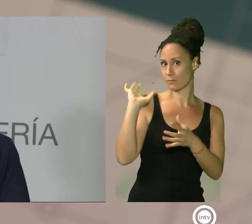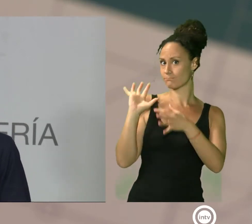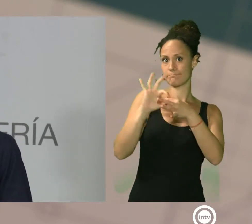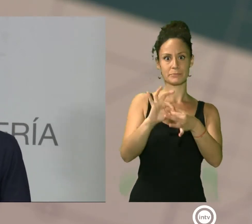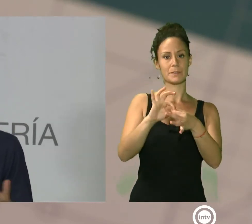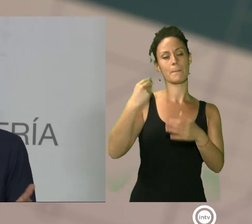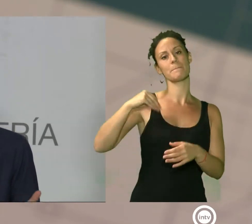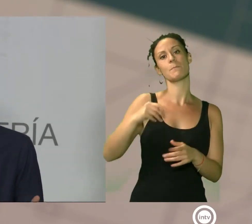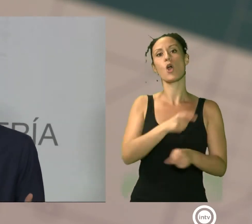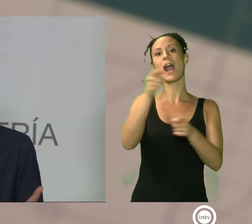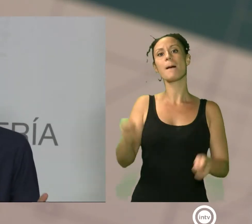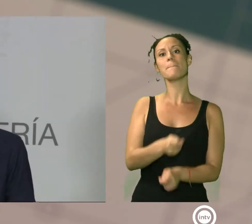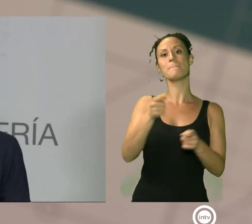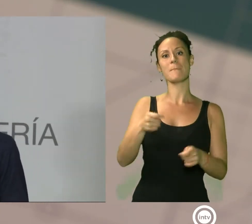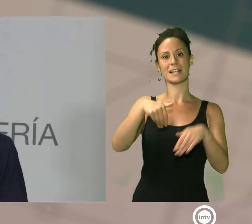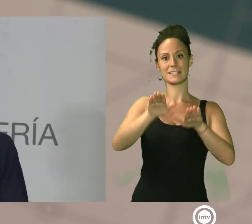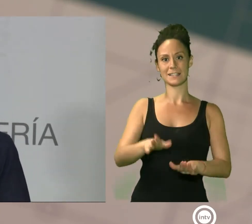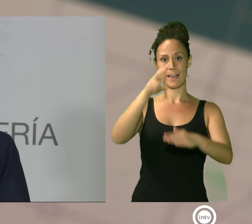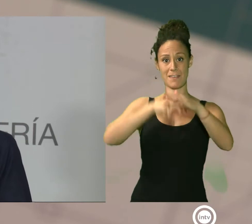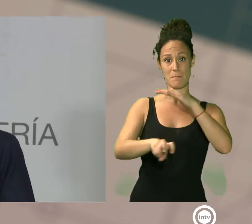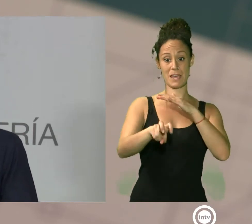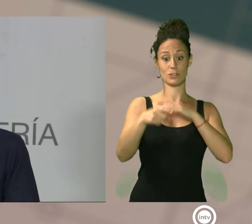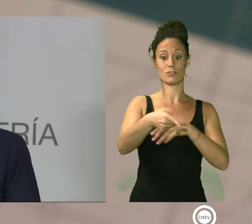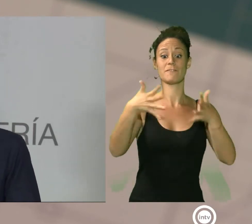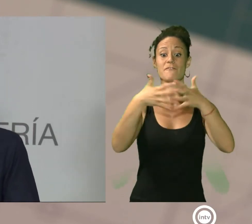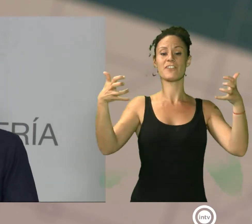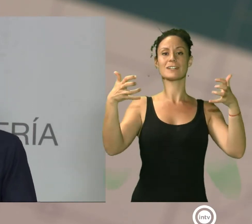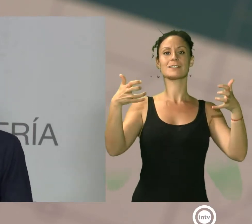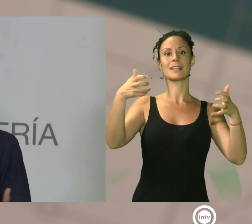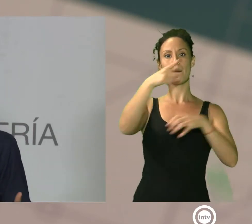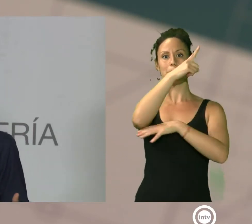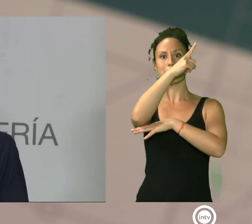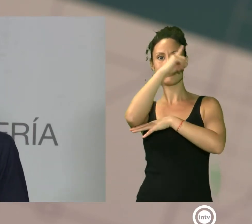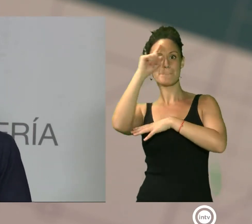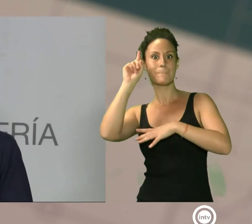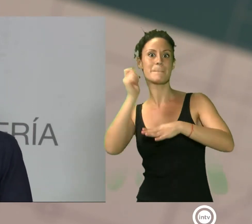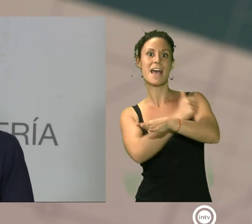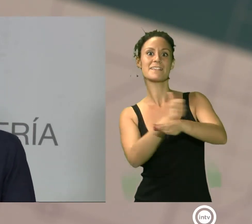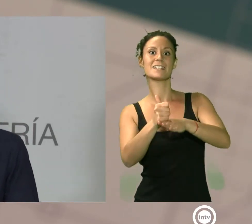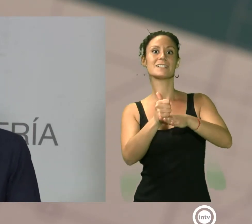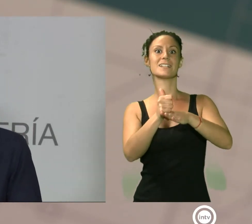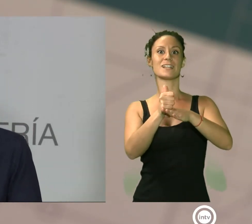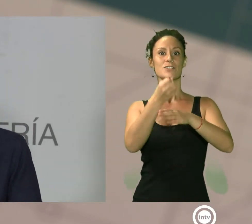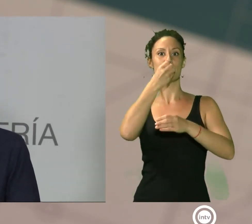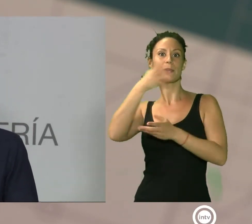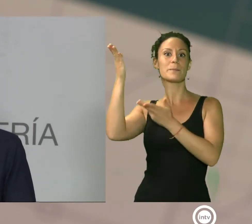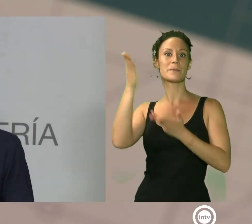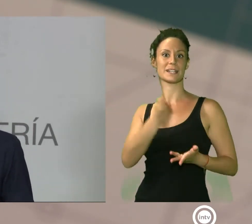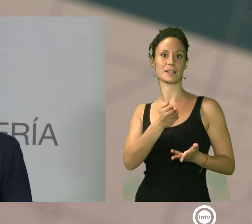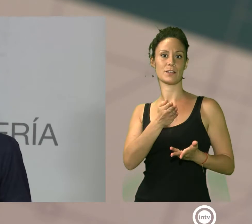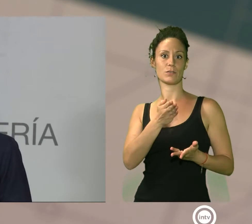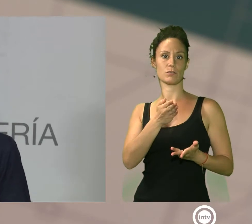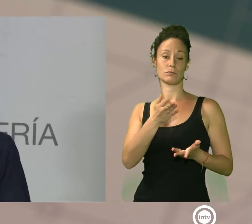metro en la que decíamos madrileños bienvenidos cuando en algunos sitios se implantó esa